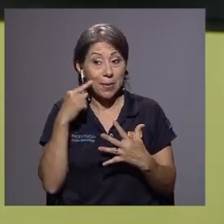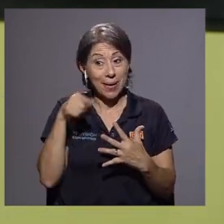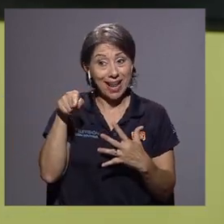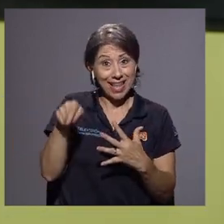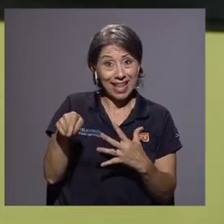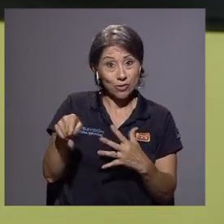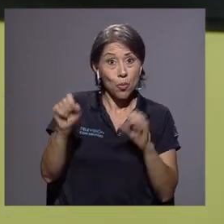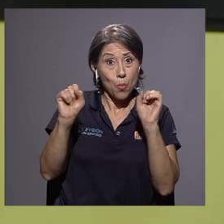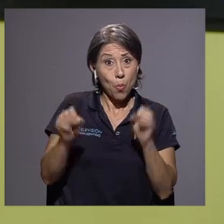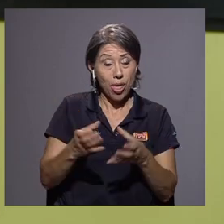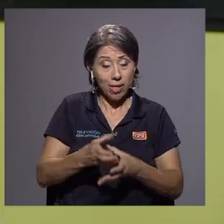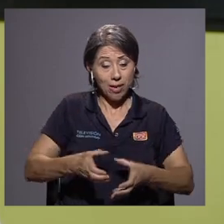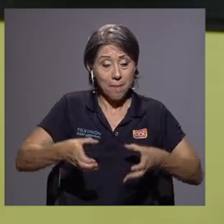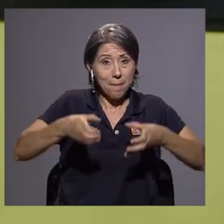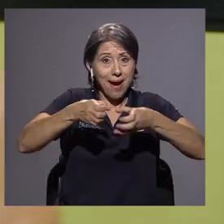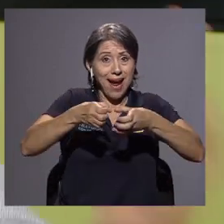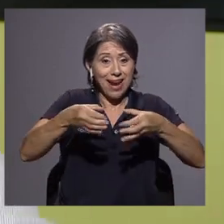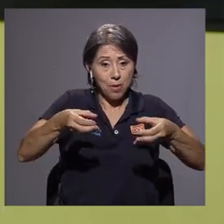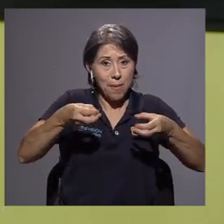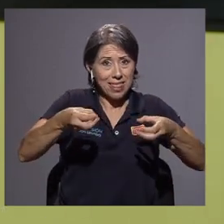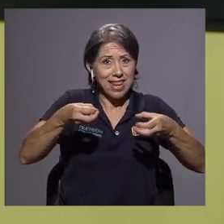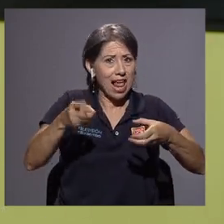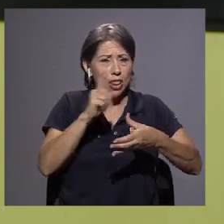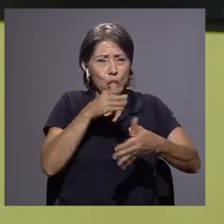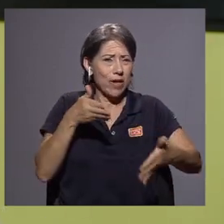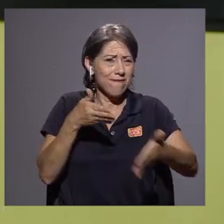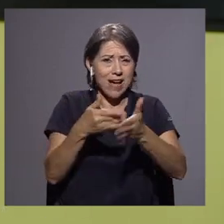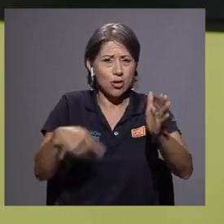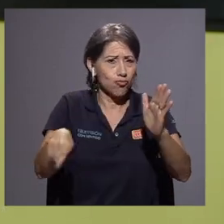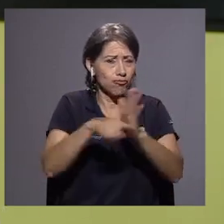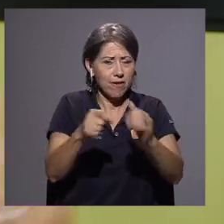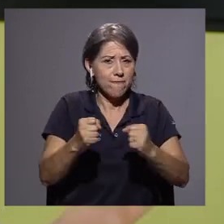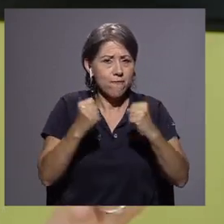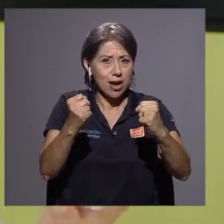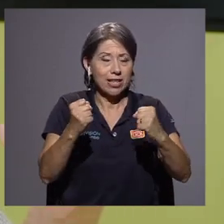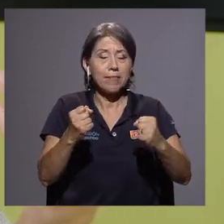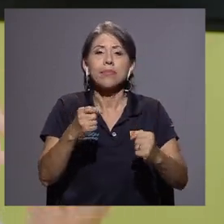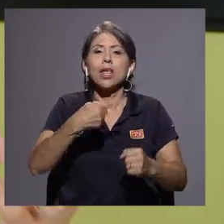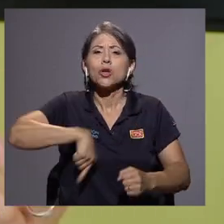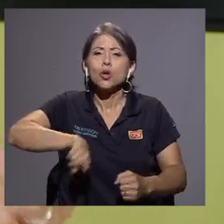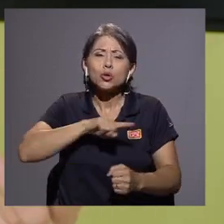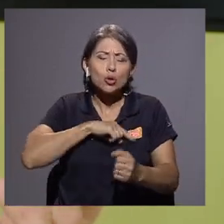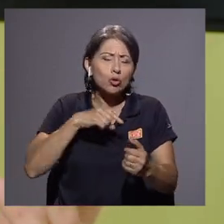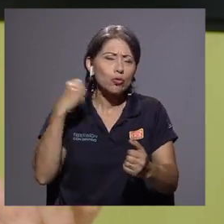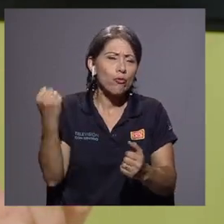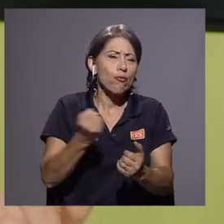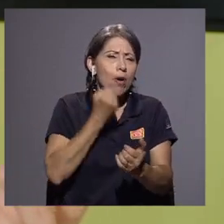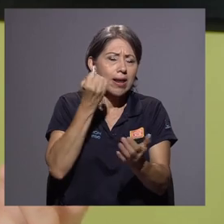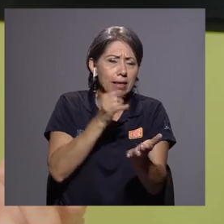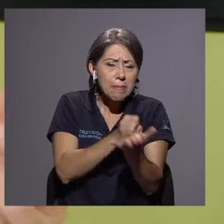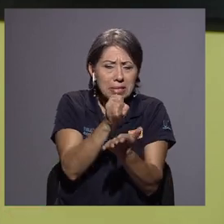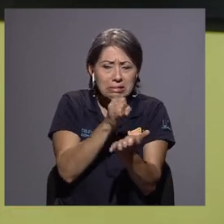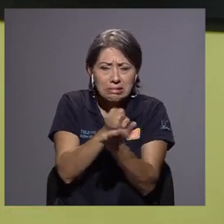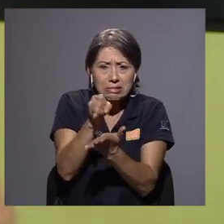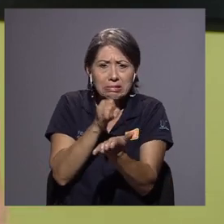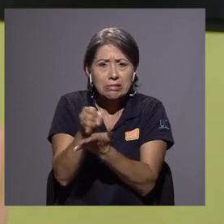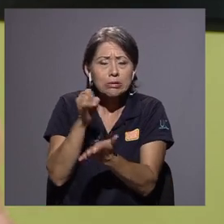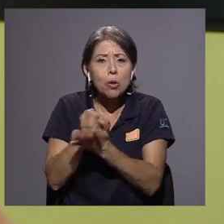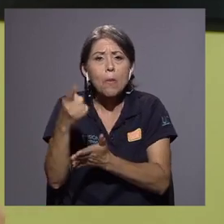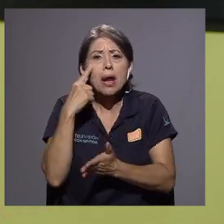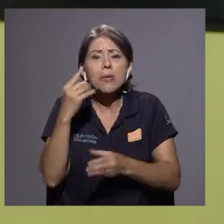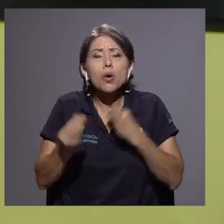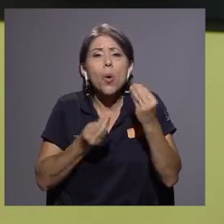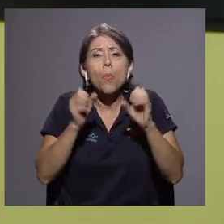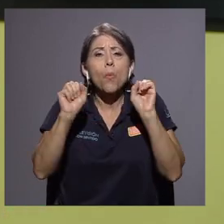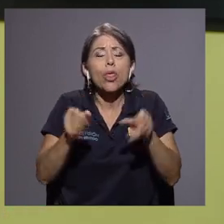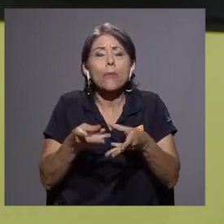productos los podamos empacar en un material que no tiene un impacto tan fuerte. Hicimos una investigación bastante, bastante fuerte en la empresa a ver cómo podíamos